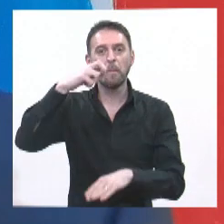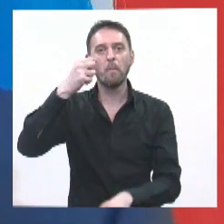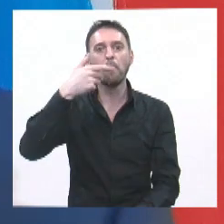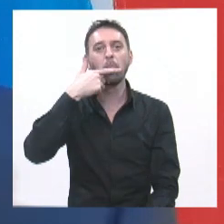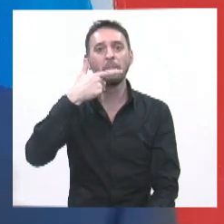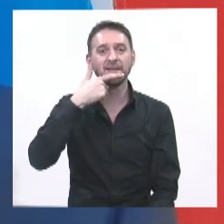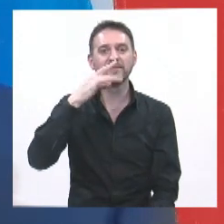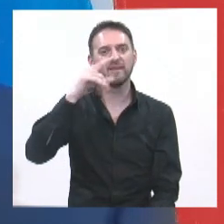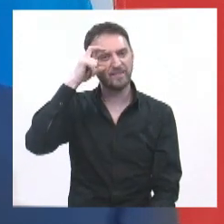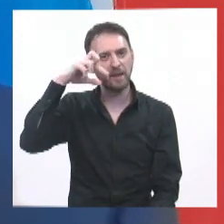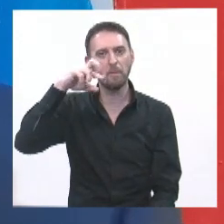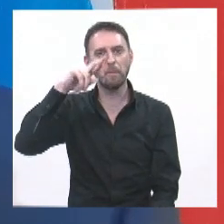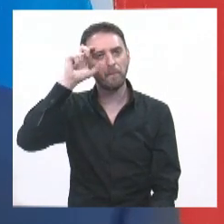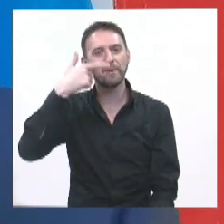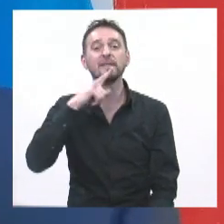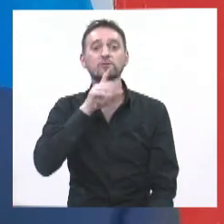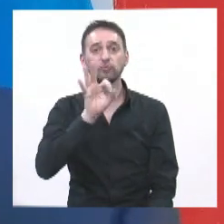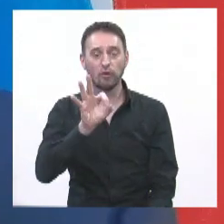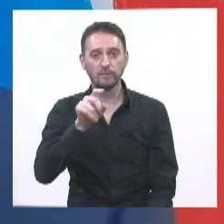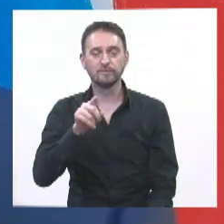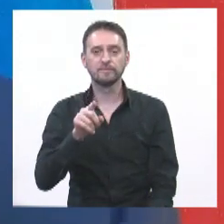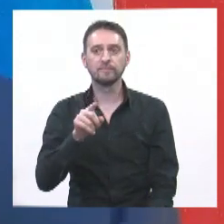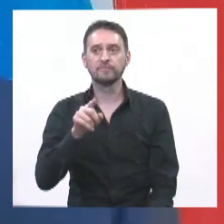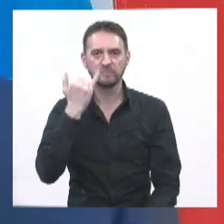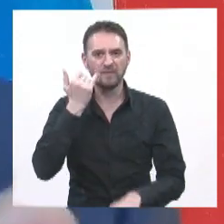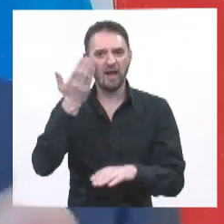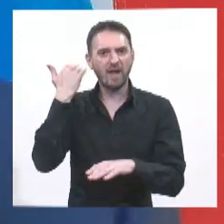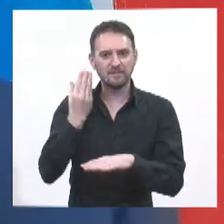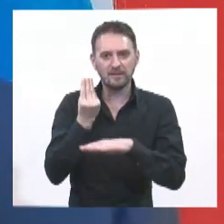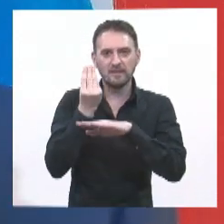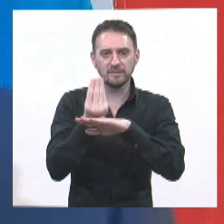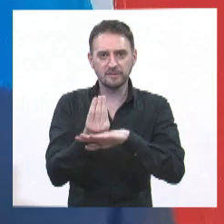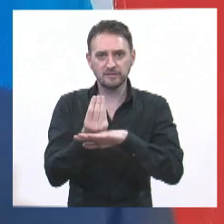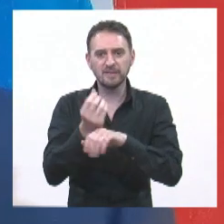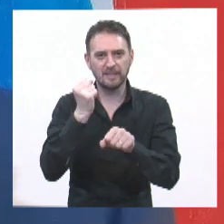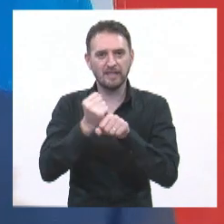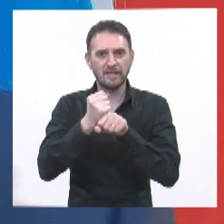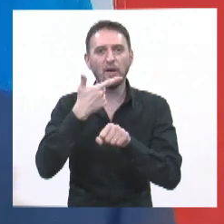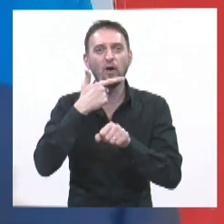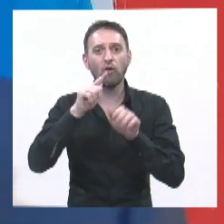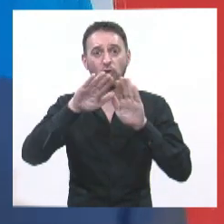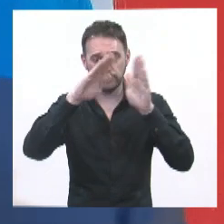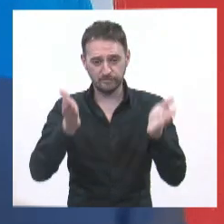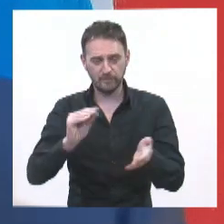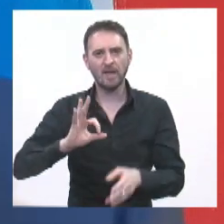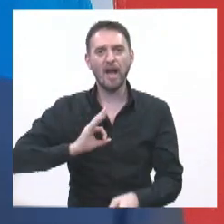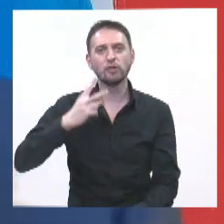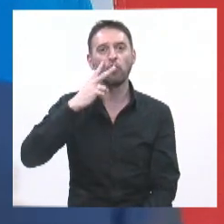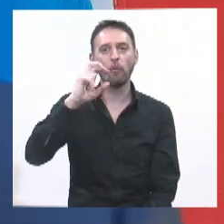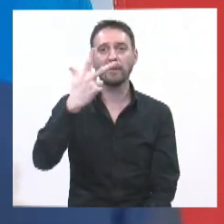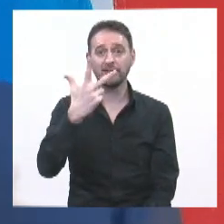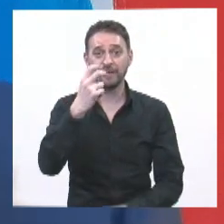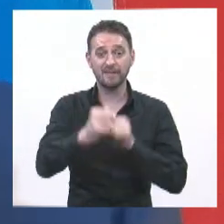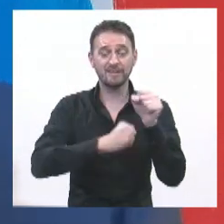de Cresto, quien fue parte de esta casa desde el año 2003